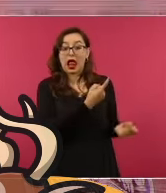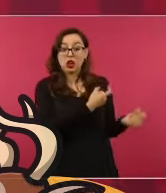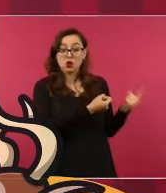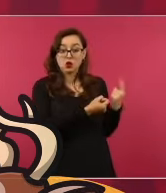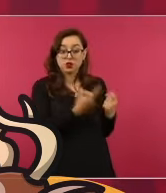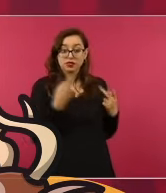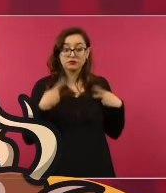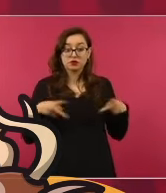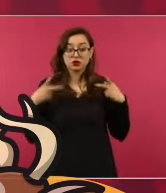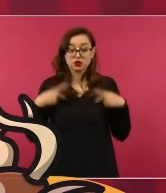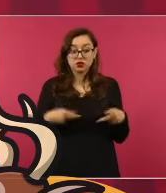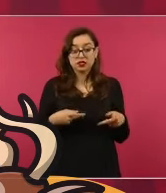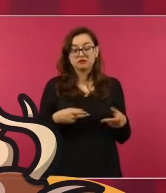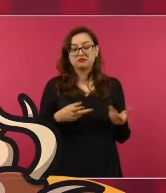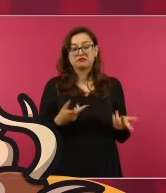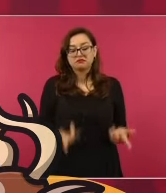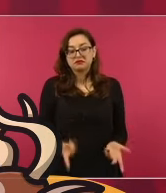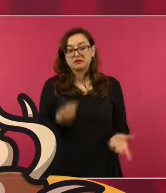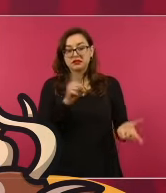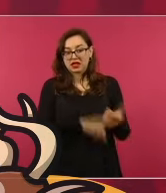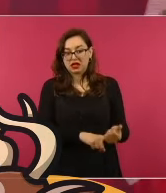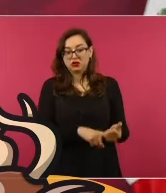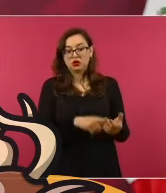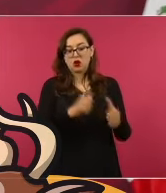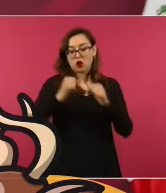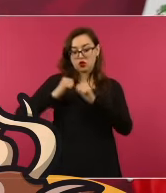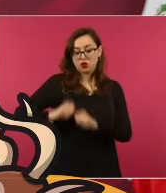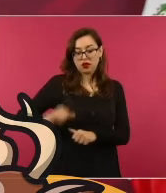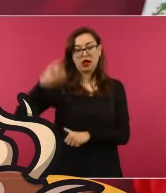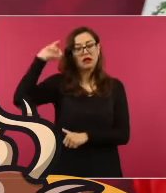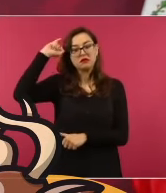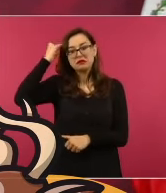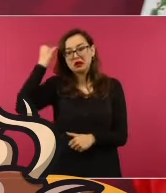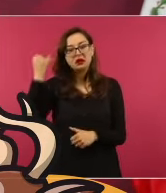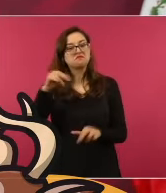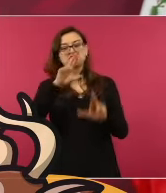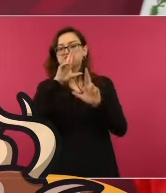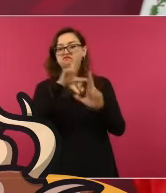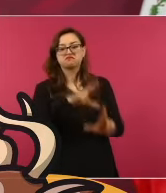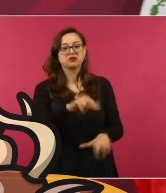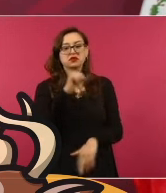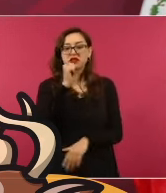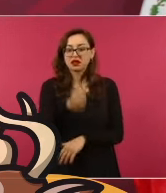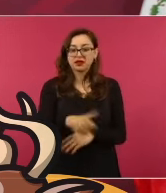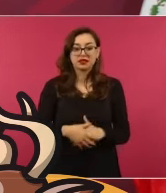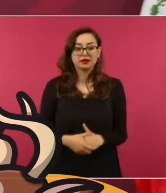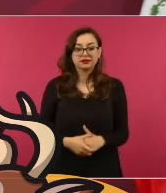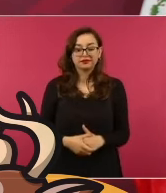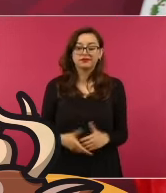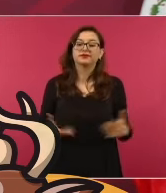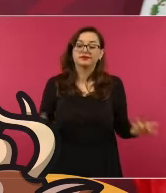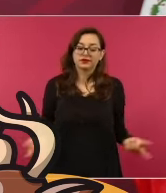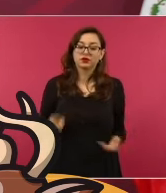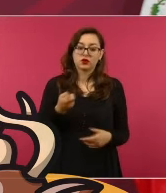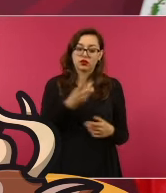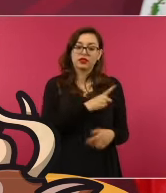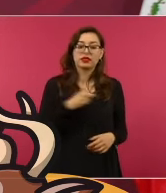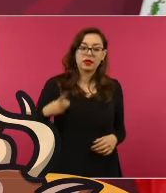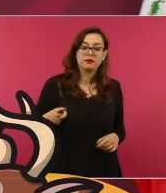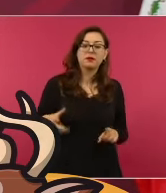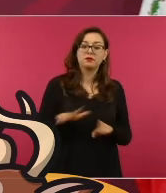gobernadores, pero hay que convencerlos.